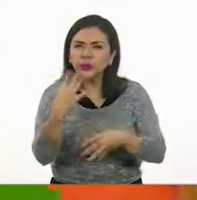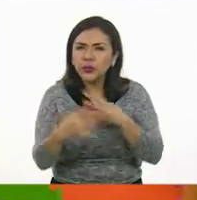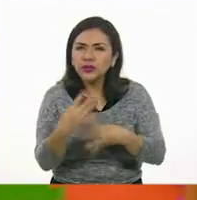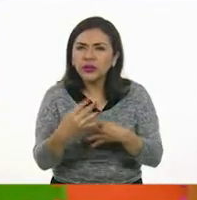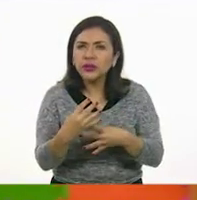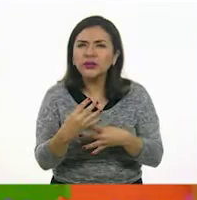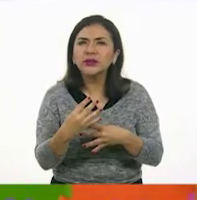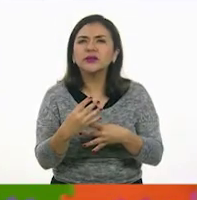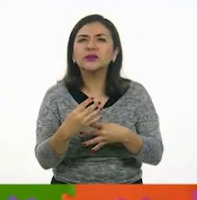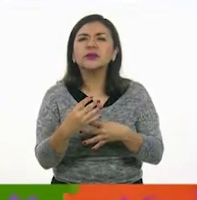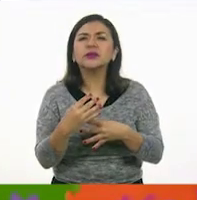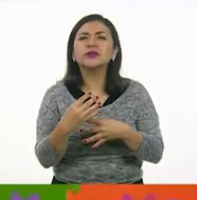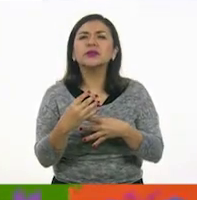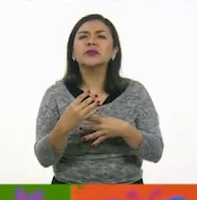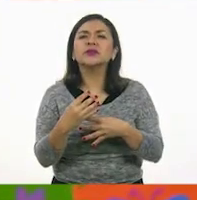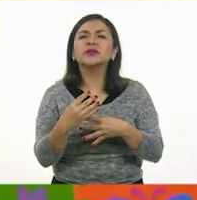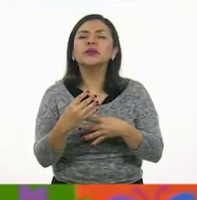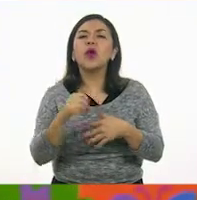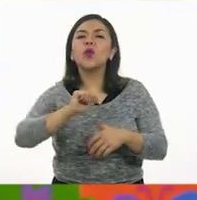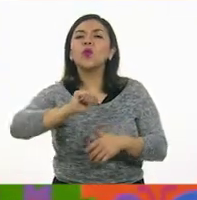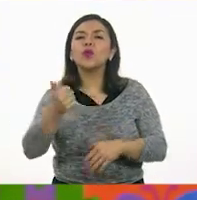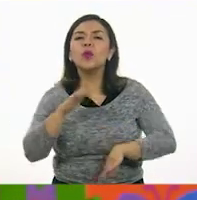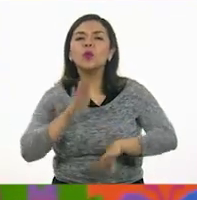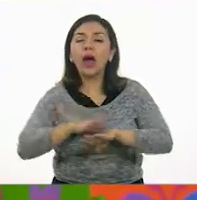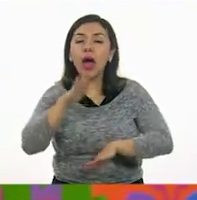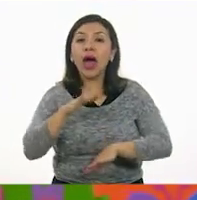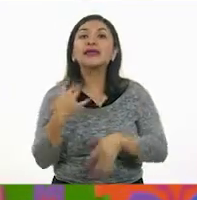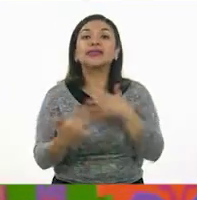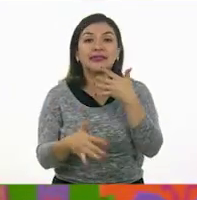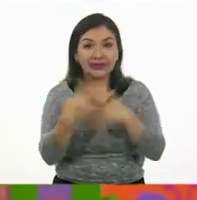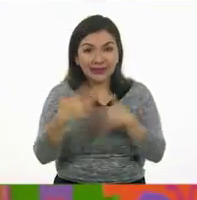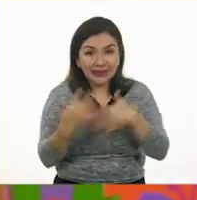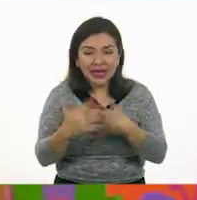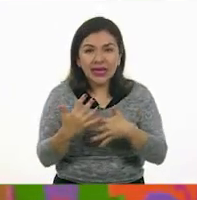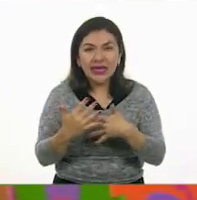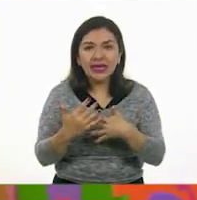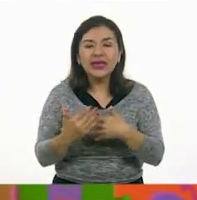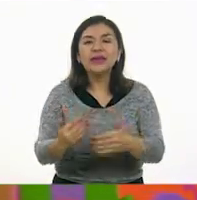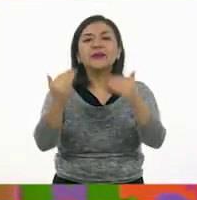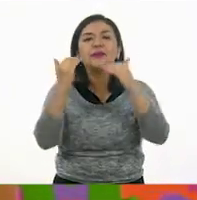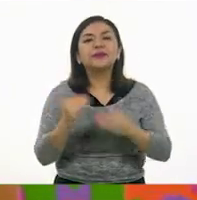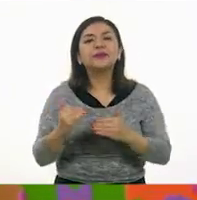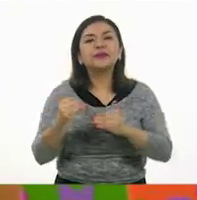trece, catorce, catorce, quince,